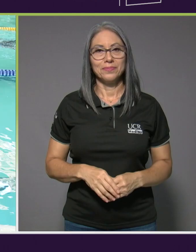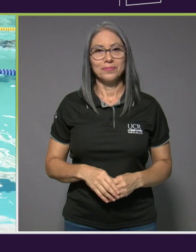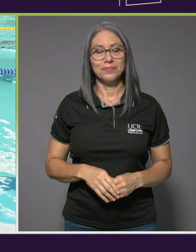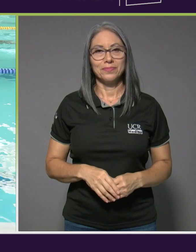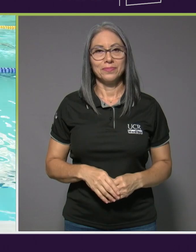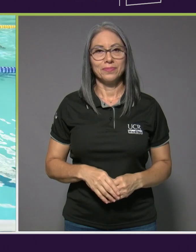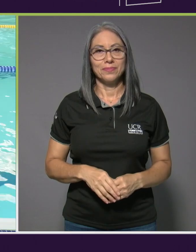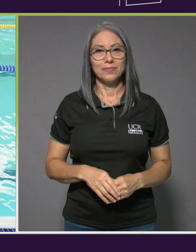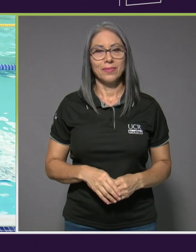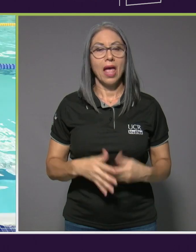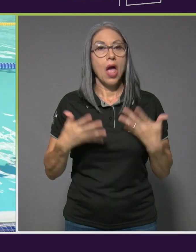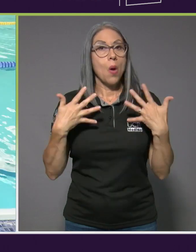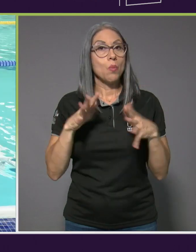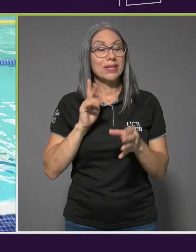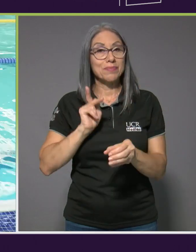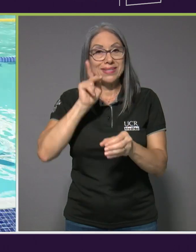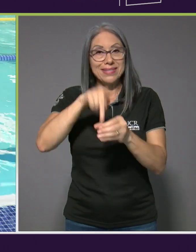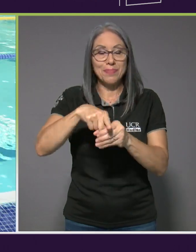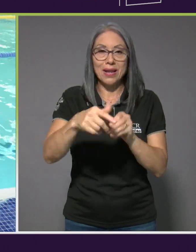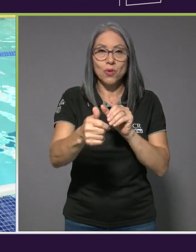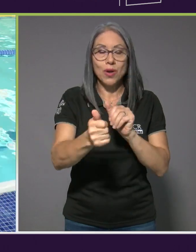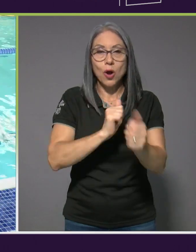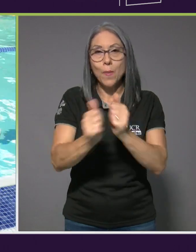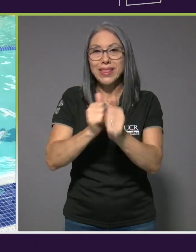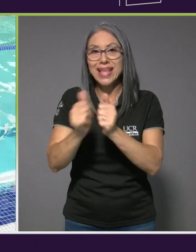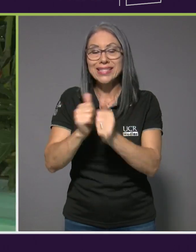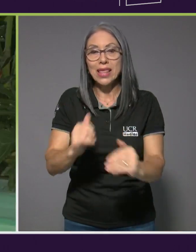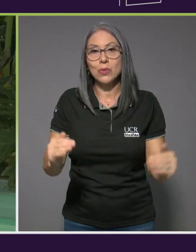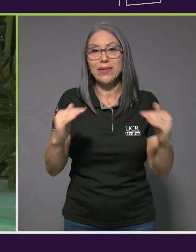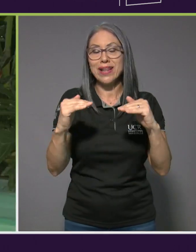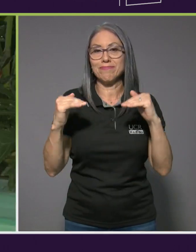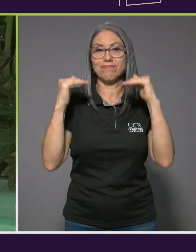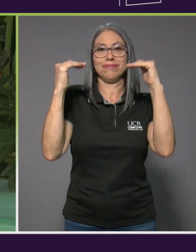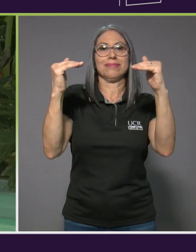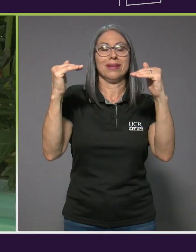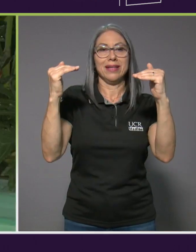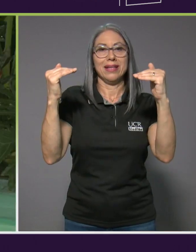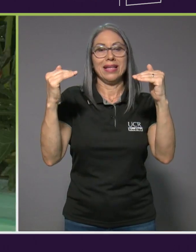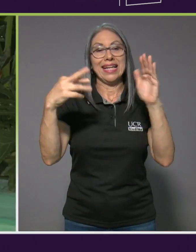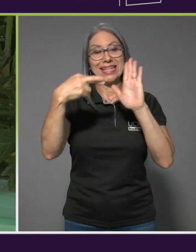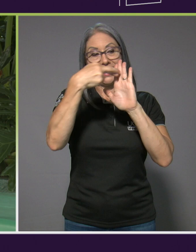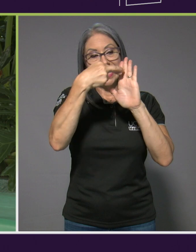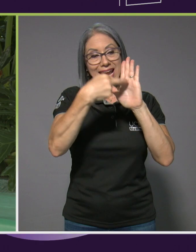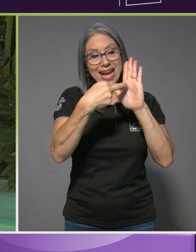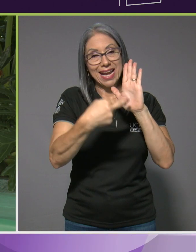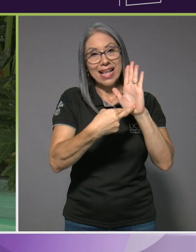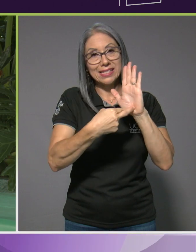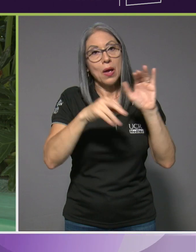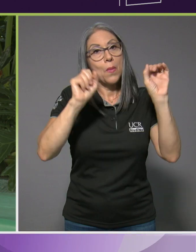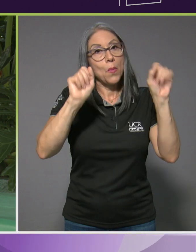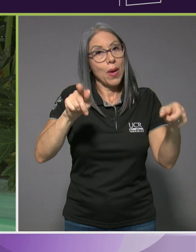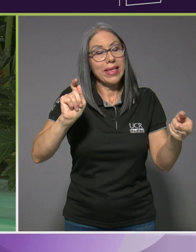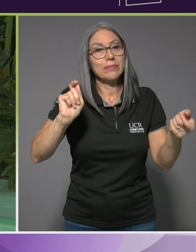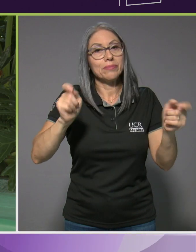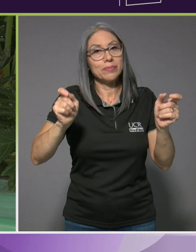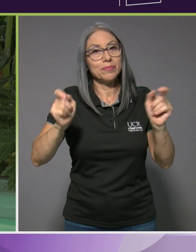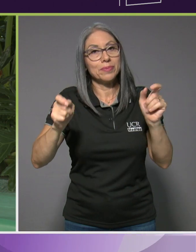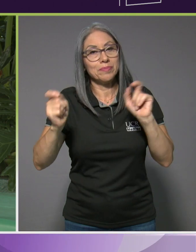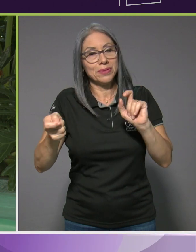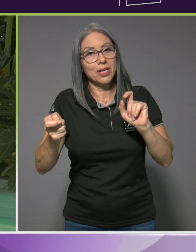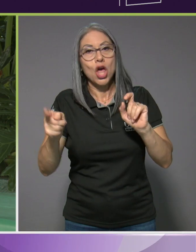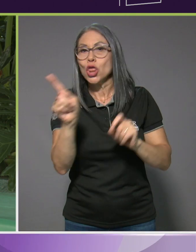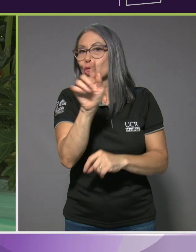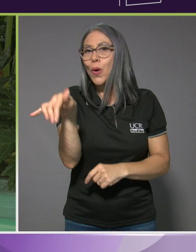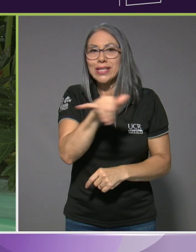Al ser una competencia de muy alto nivel, las reglas pueden variar en ciertas cosas. No es lo mismo